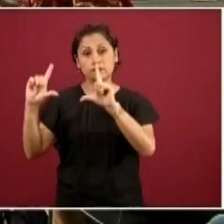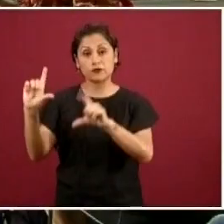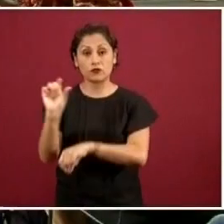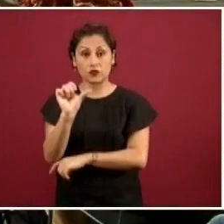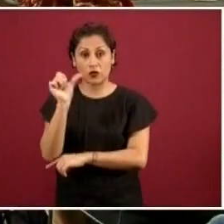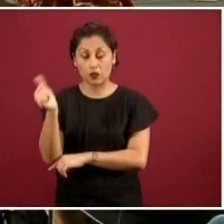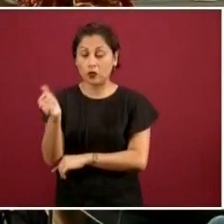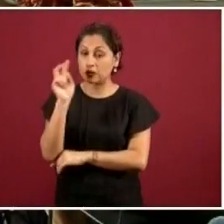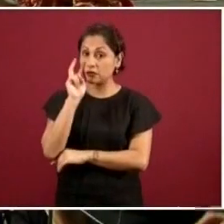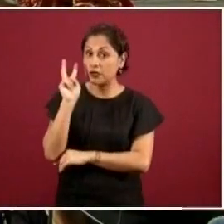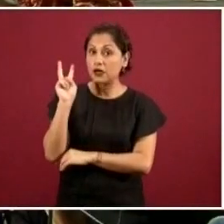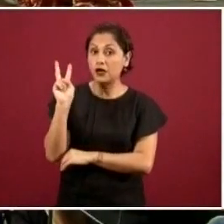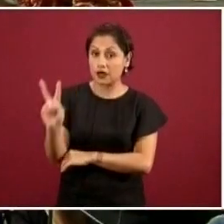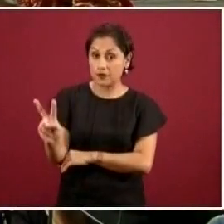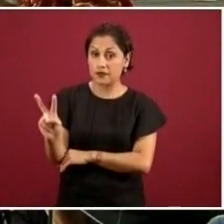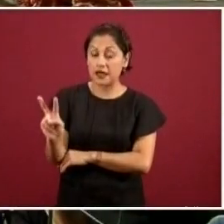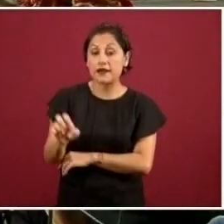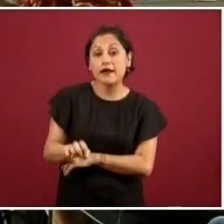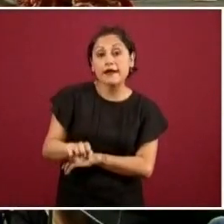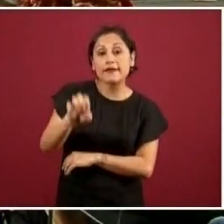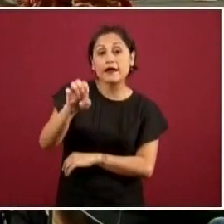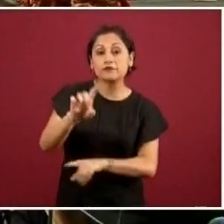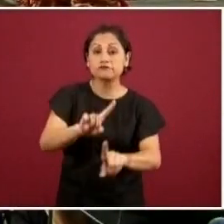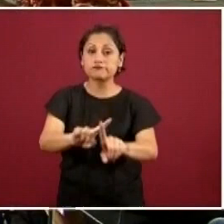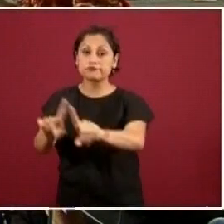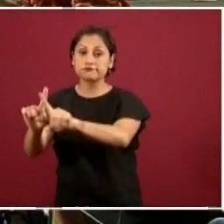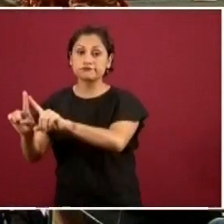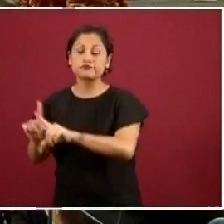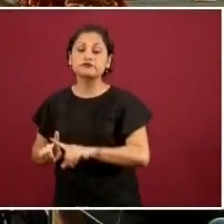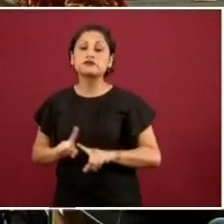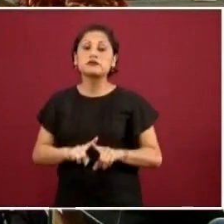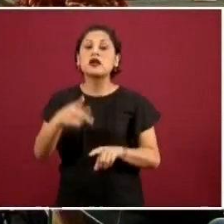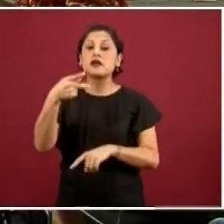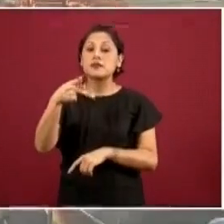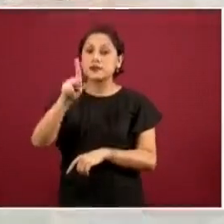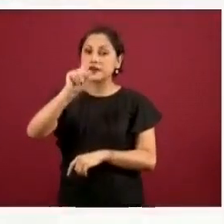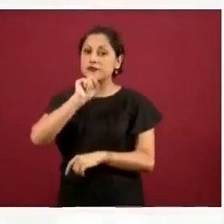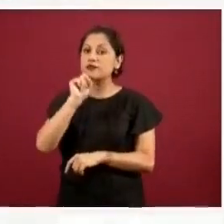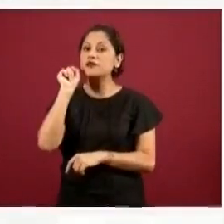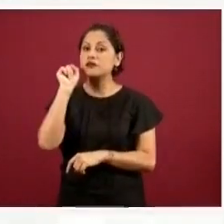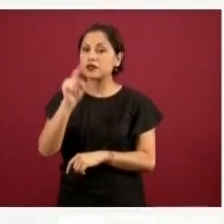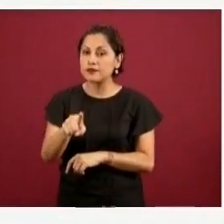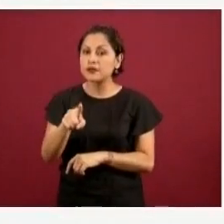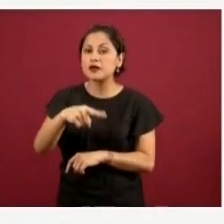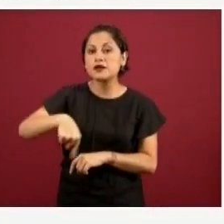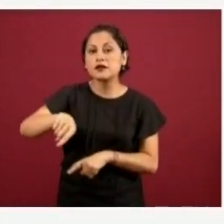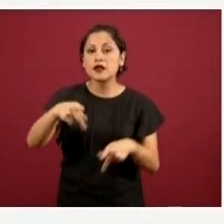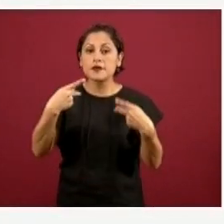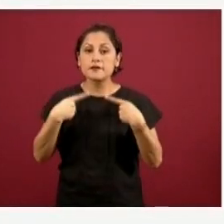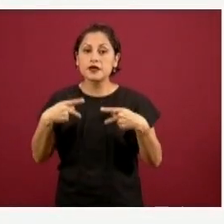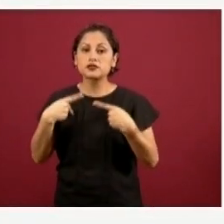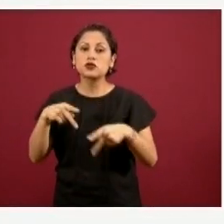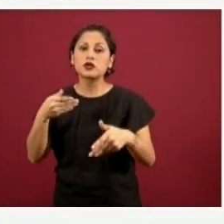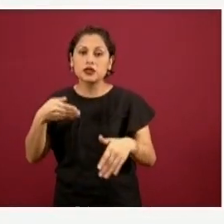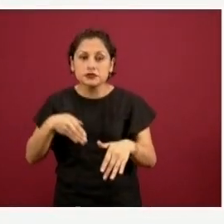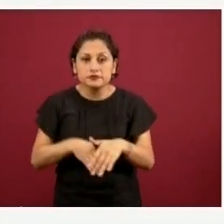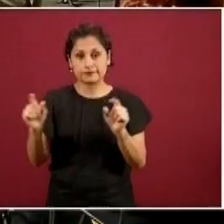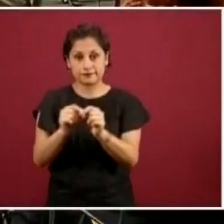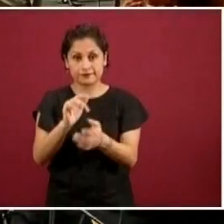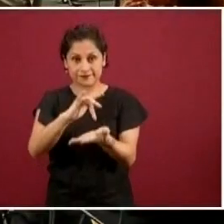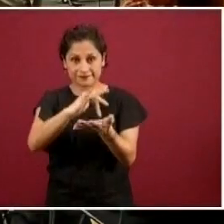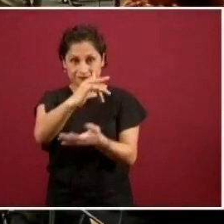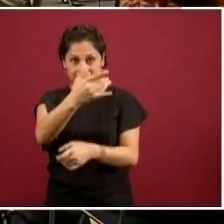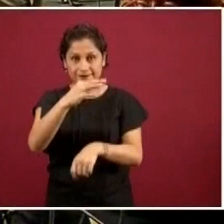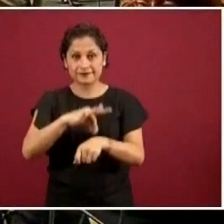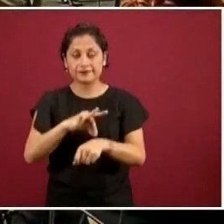de 250 hospitales privados. El subsecretario de Prevención y Promoción de la Salud, Hugo López-Gatell, expuso que el sector